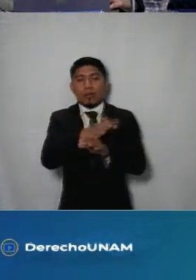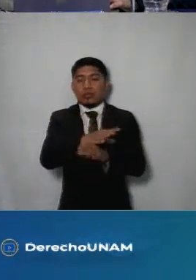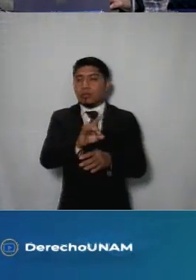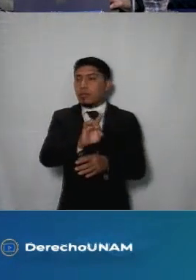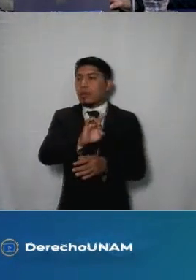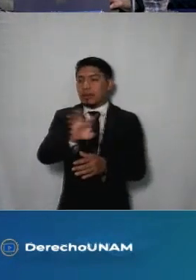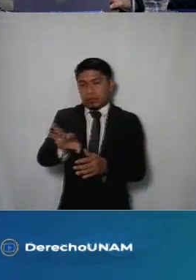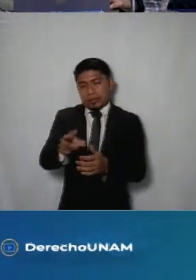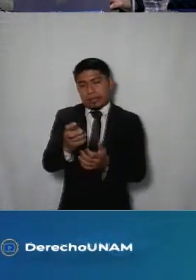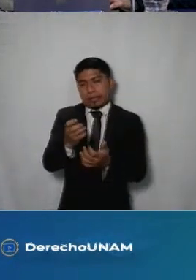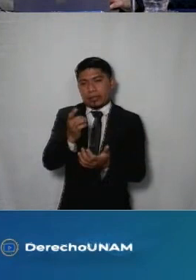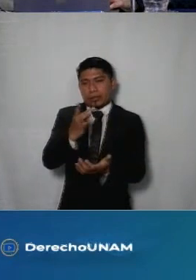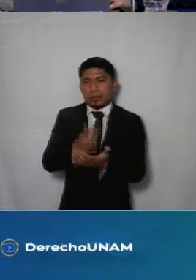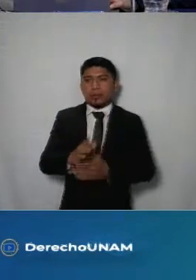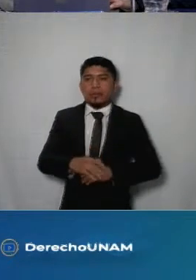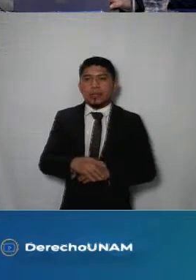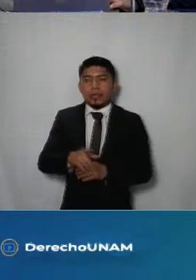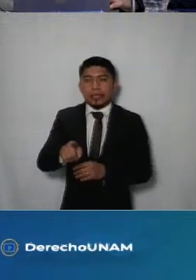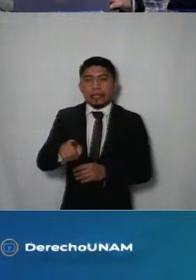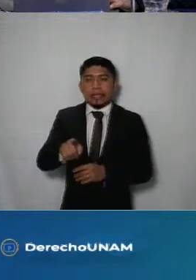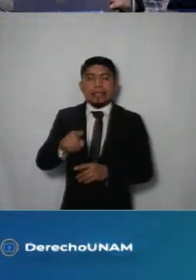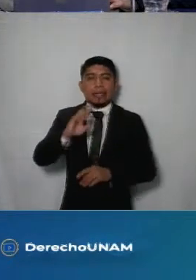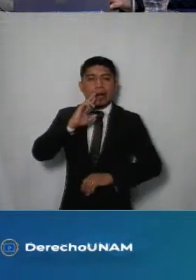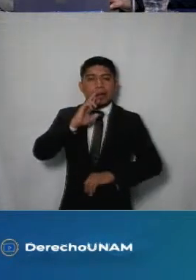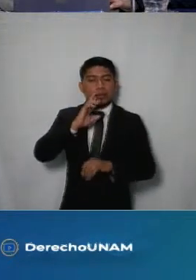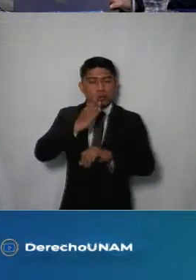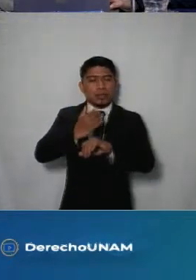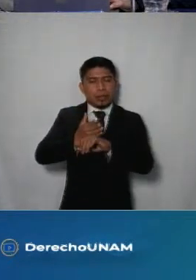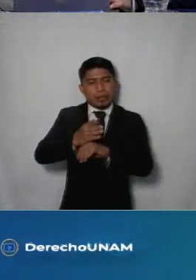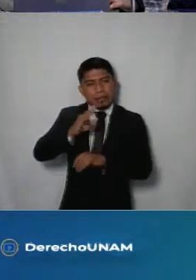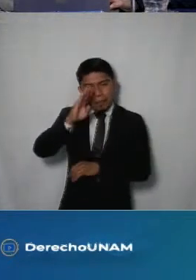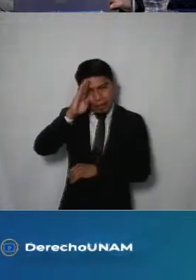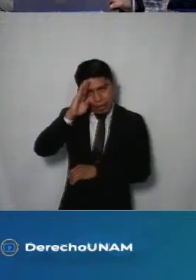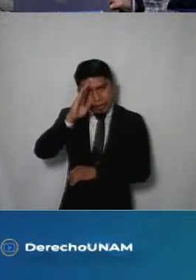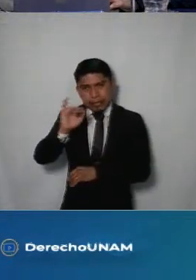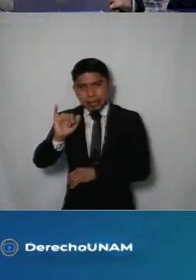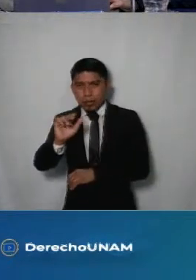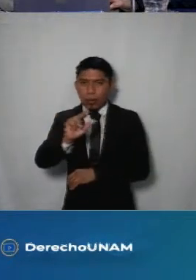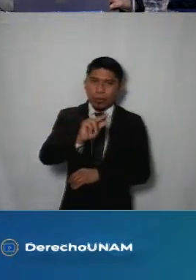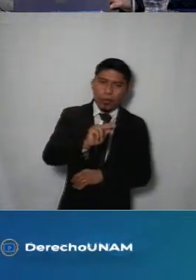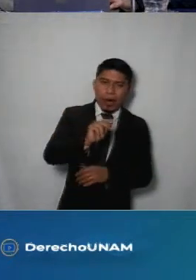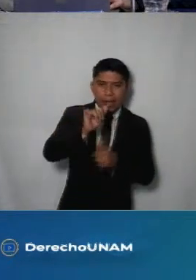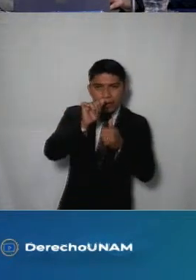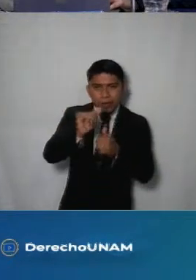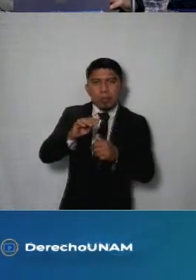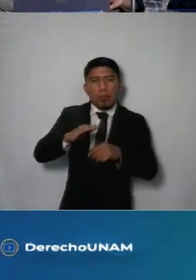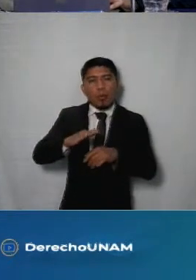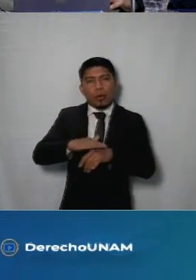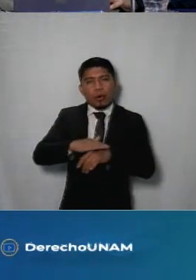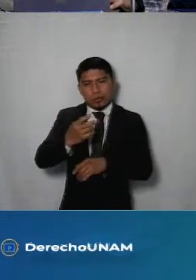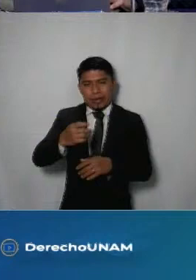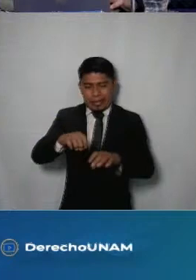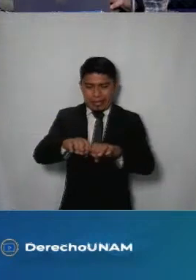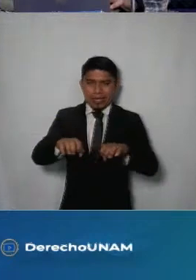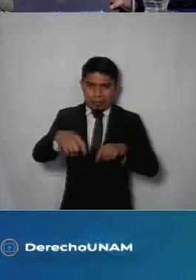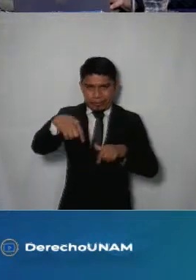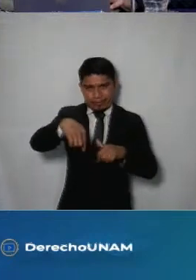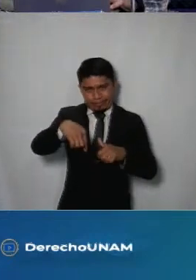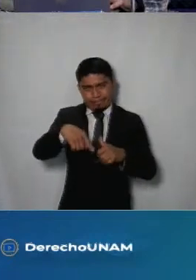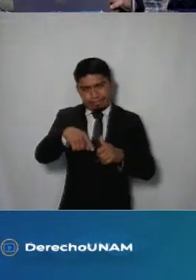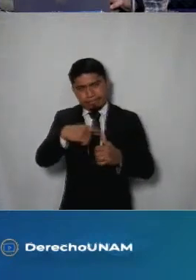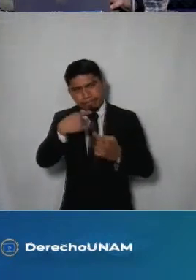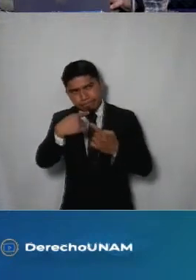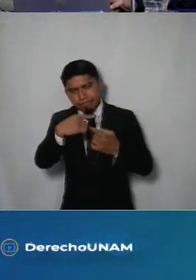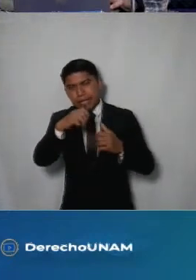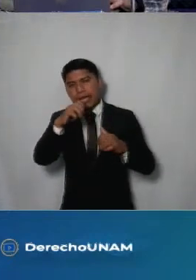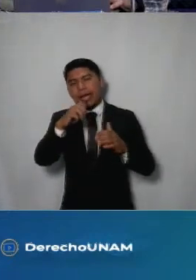la información y ya en función de competencias es que considera que pueden o no atender y por eso estamos monificando pero la idea de